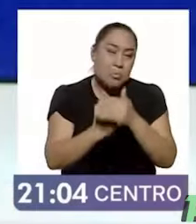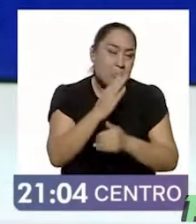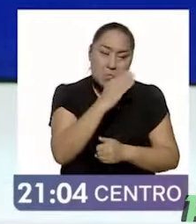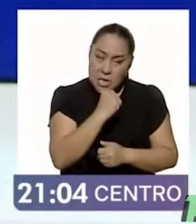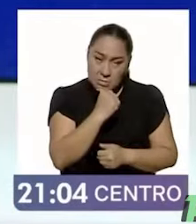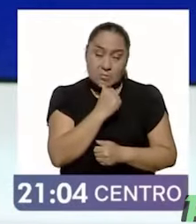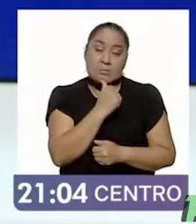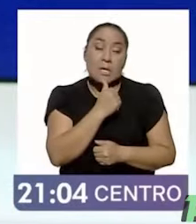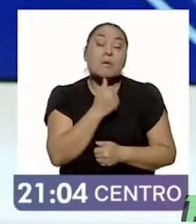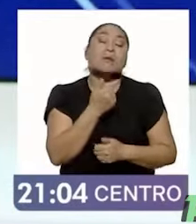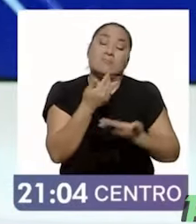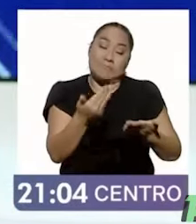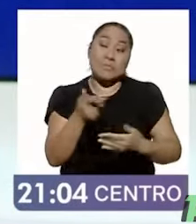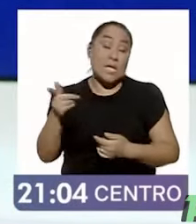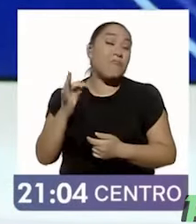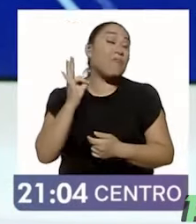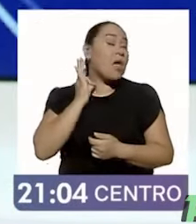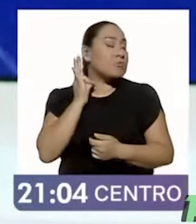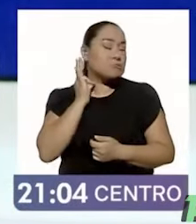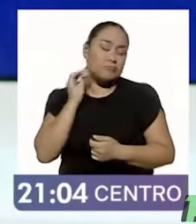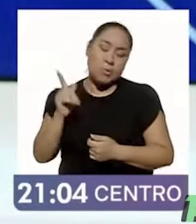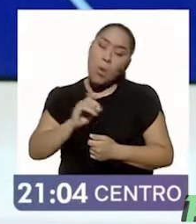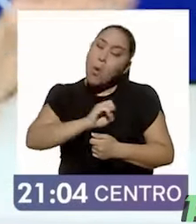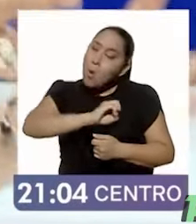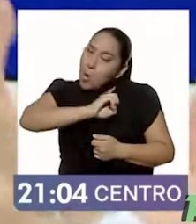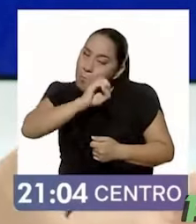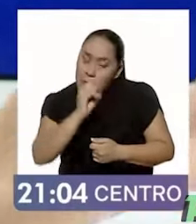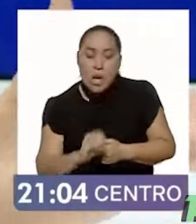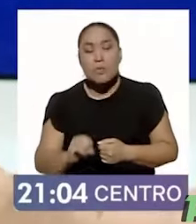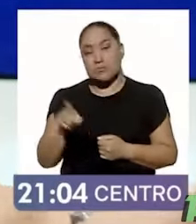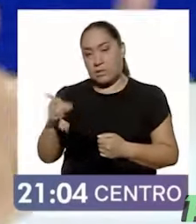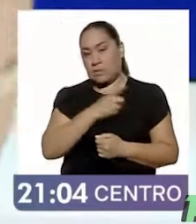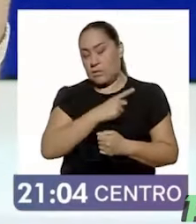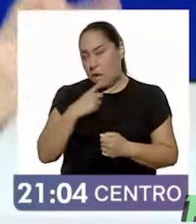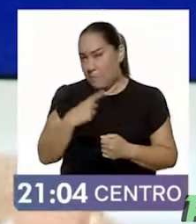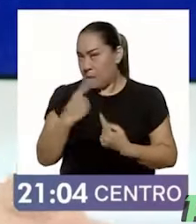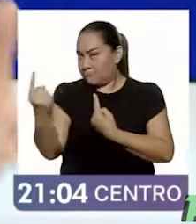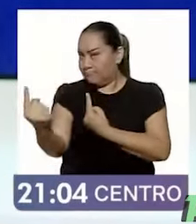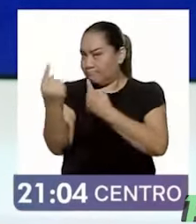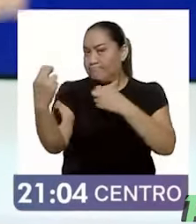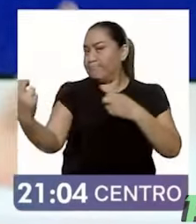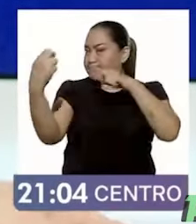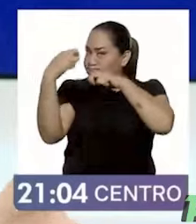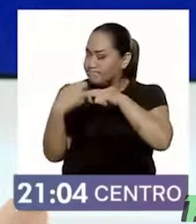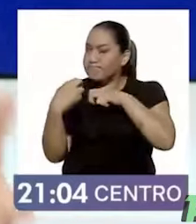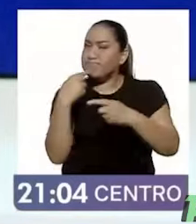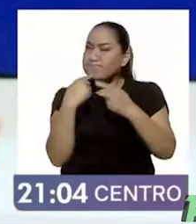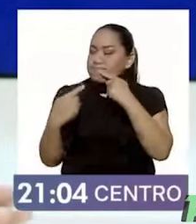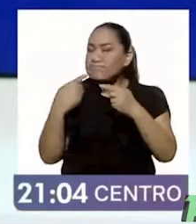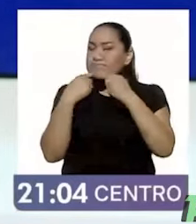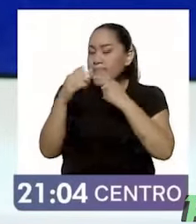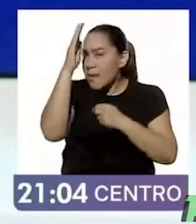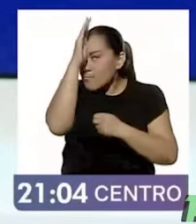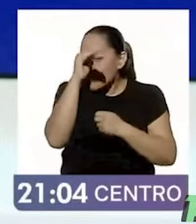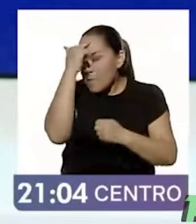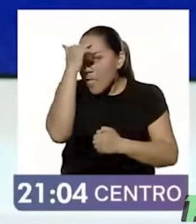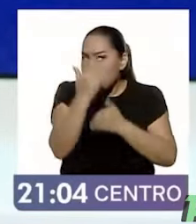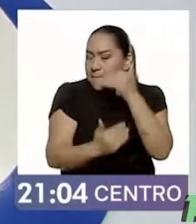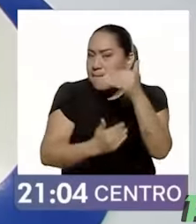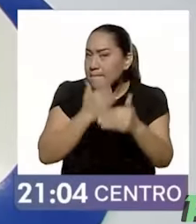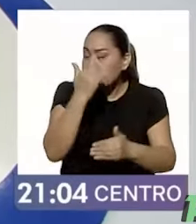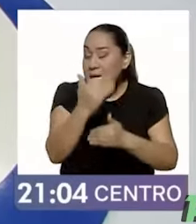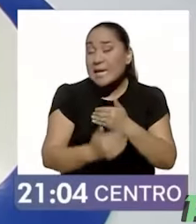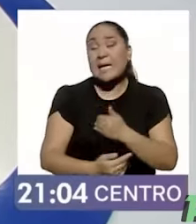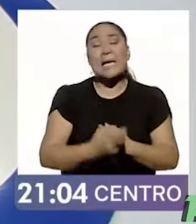se volvió un instrumento obligado en el sentido de negociar, sentarse, acordar, avanzar y ahí la importancia